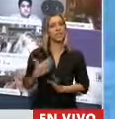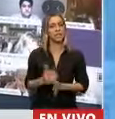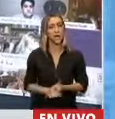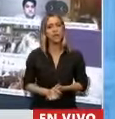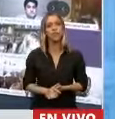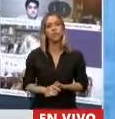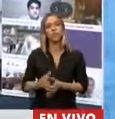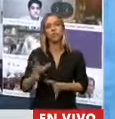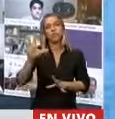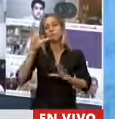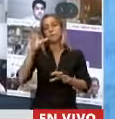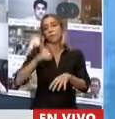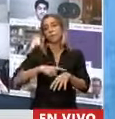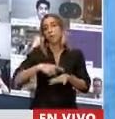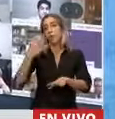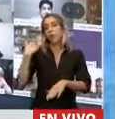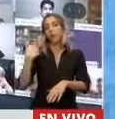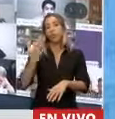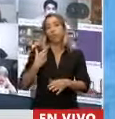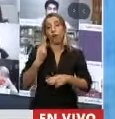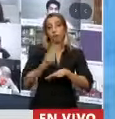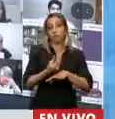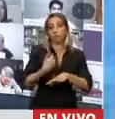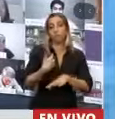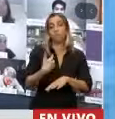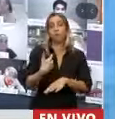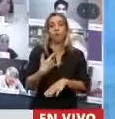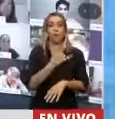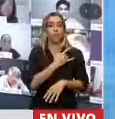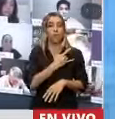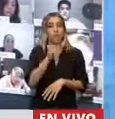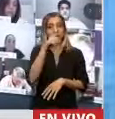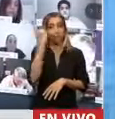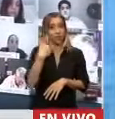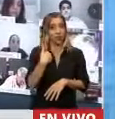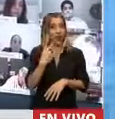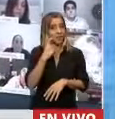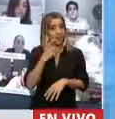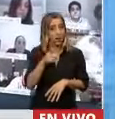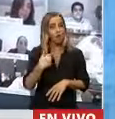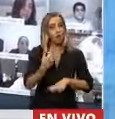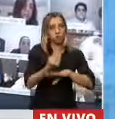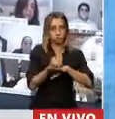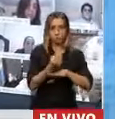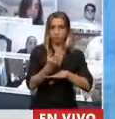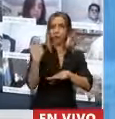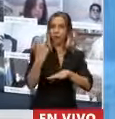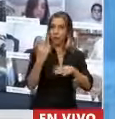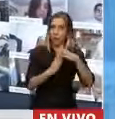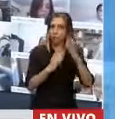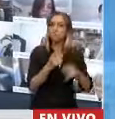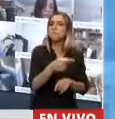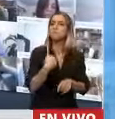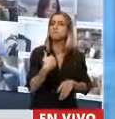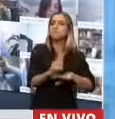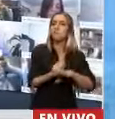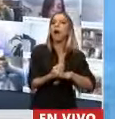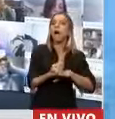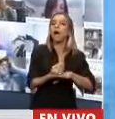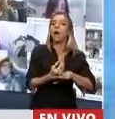honor de haber sido elegido rector de la Universidad Nacional de San Luis, decidimos, y me tocó impulsar,